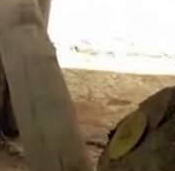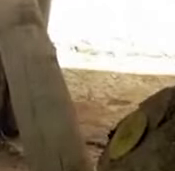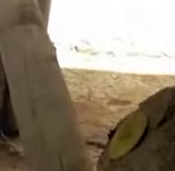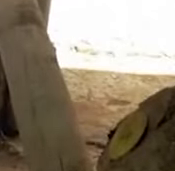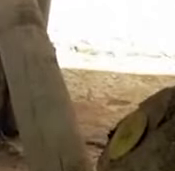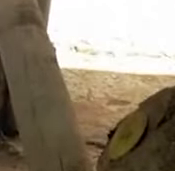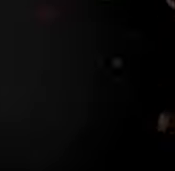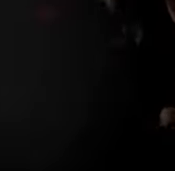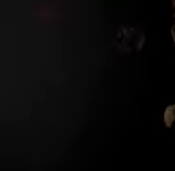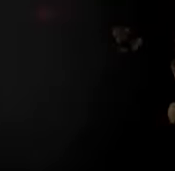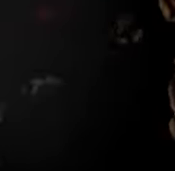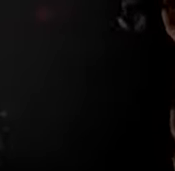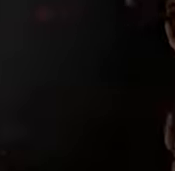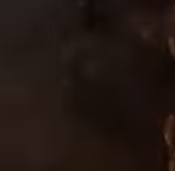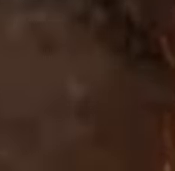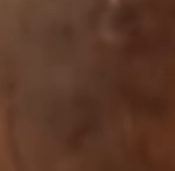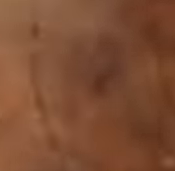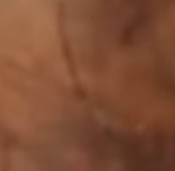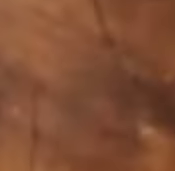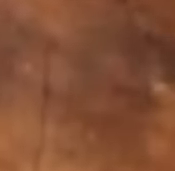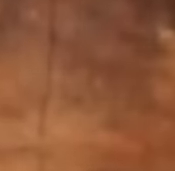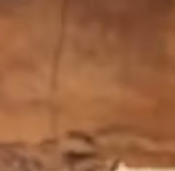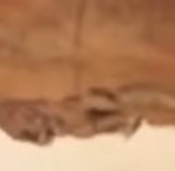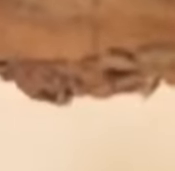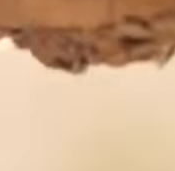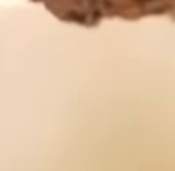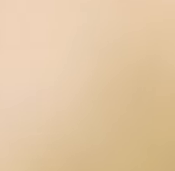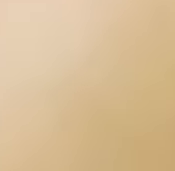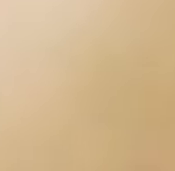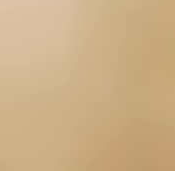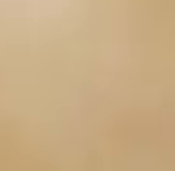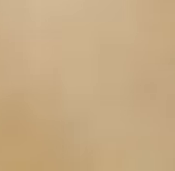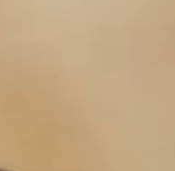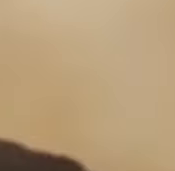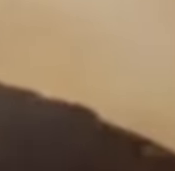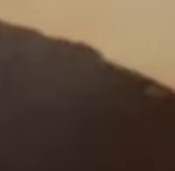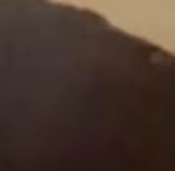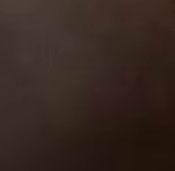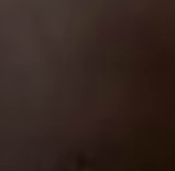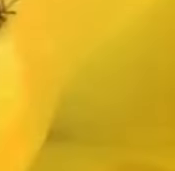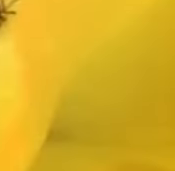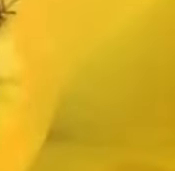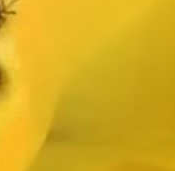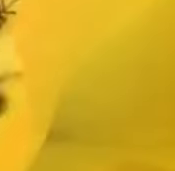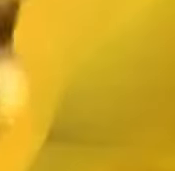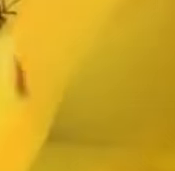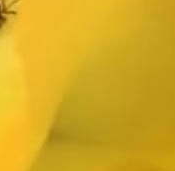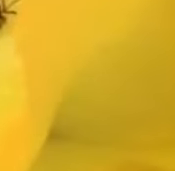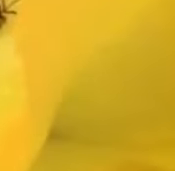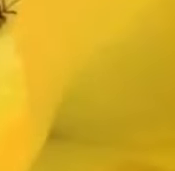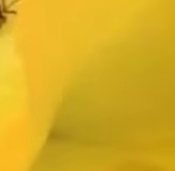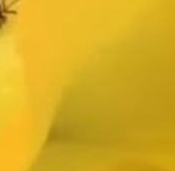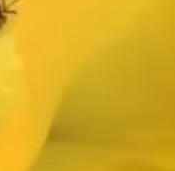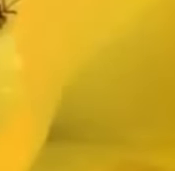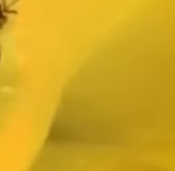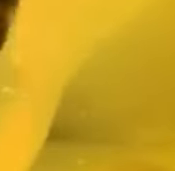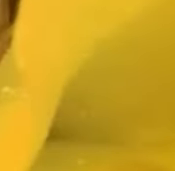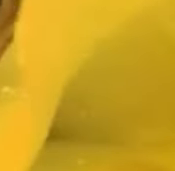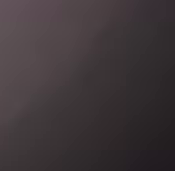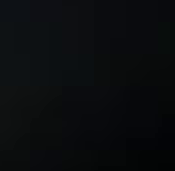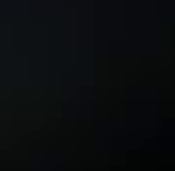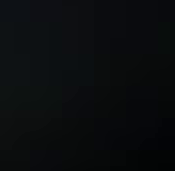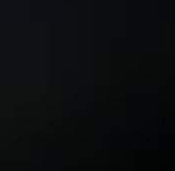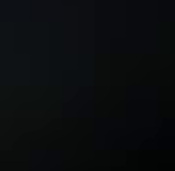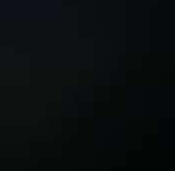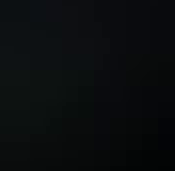indígenas e incrementar la colaboración con organizaciones internacionales de investigación sobre polinizadores.